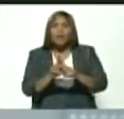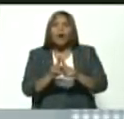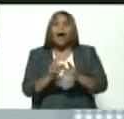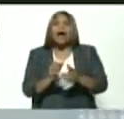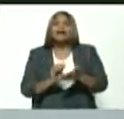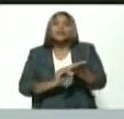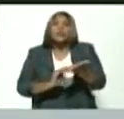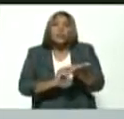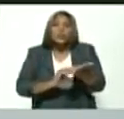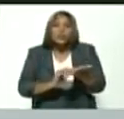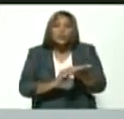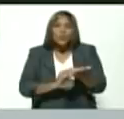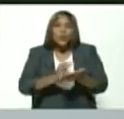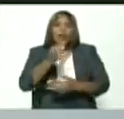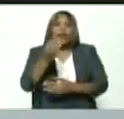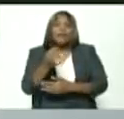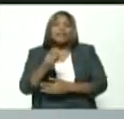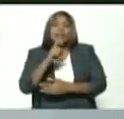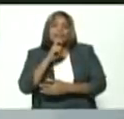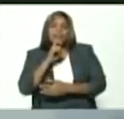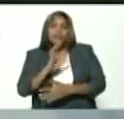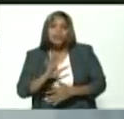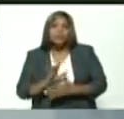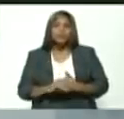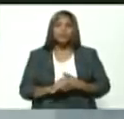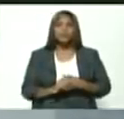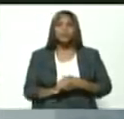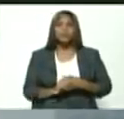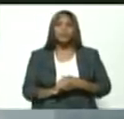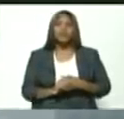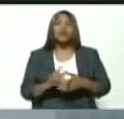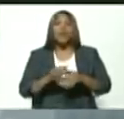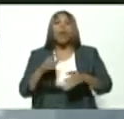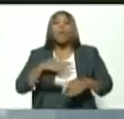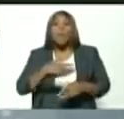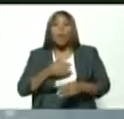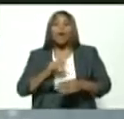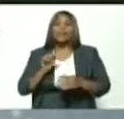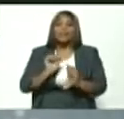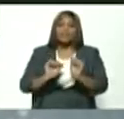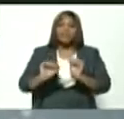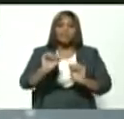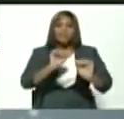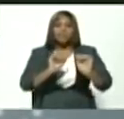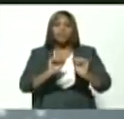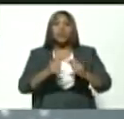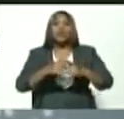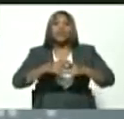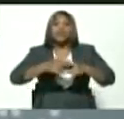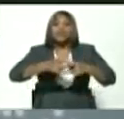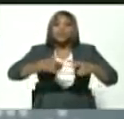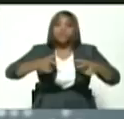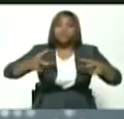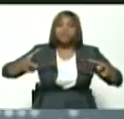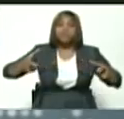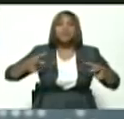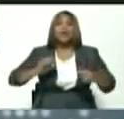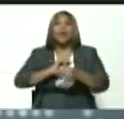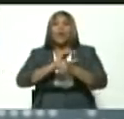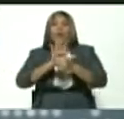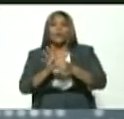hemos logrado contener en una meseta alta la expansión del coronavirus.